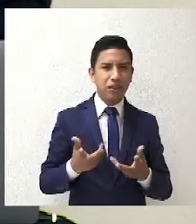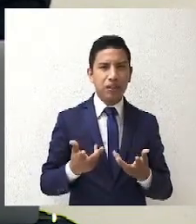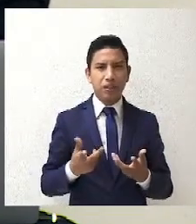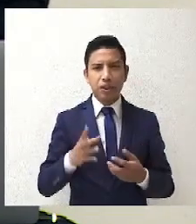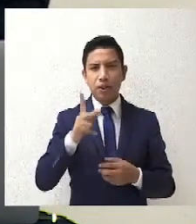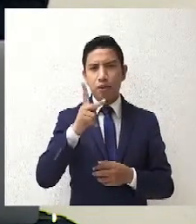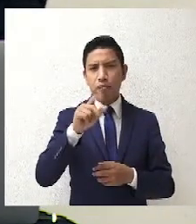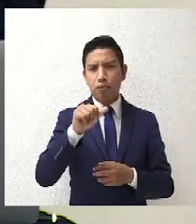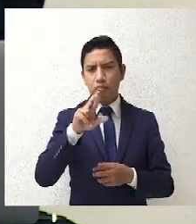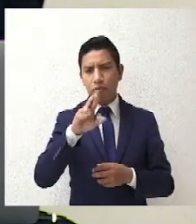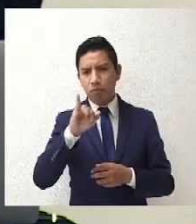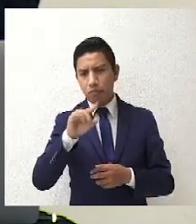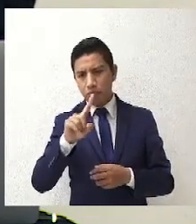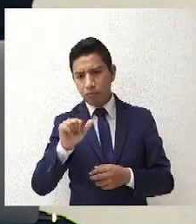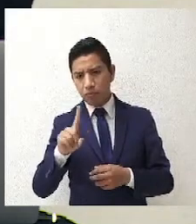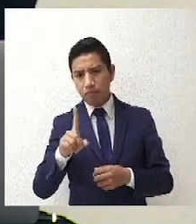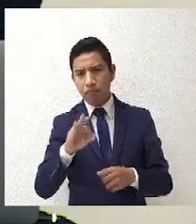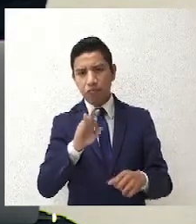puede ampliar.